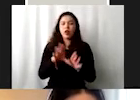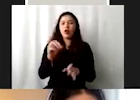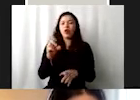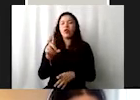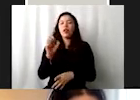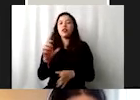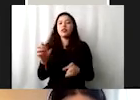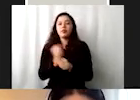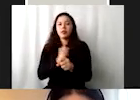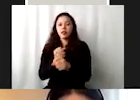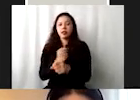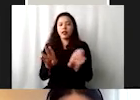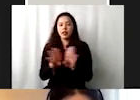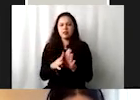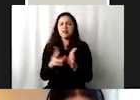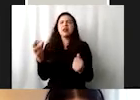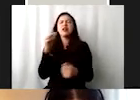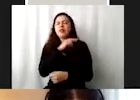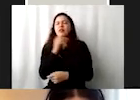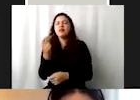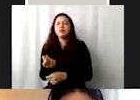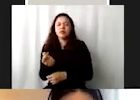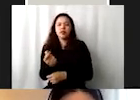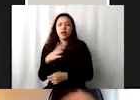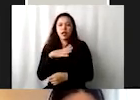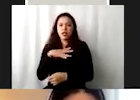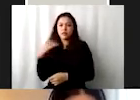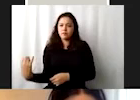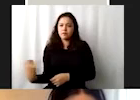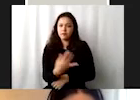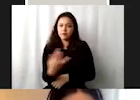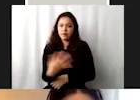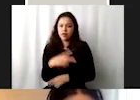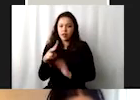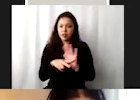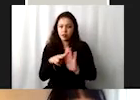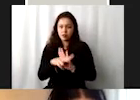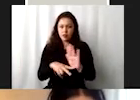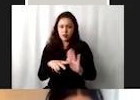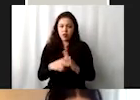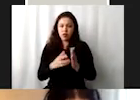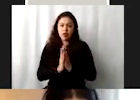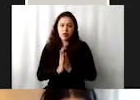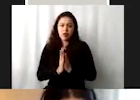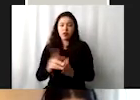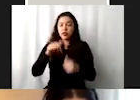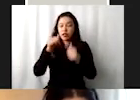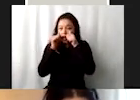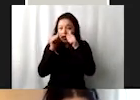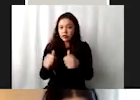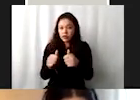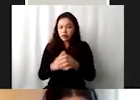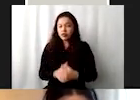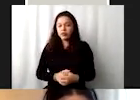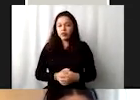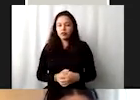Es breve y tiene los subtítulos acá mismo añadidos al video abajo. Entonces, por fin, para que pongan atención, les voy